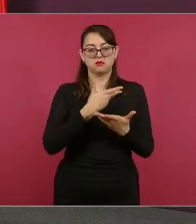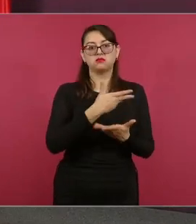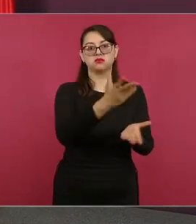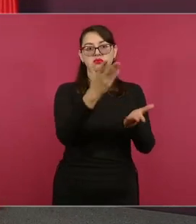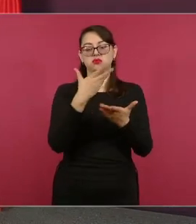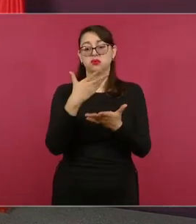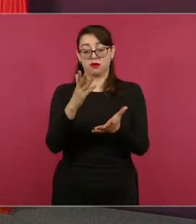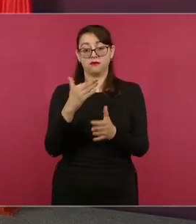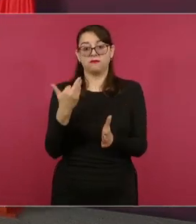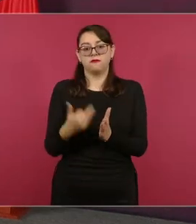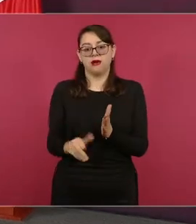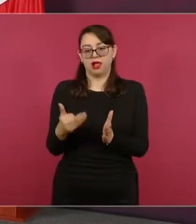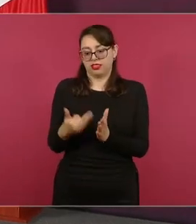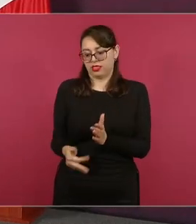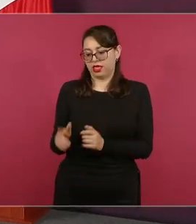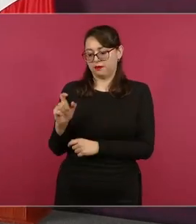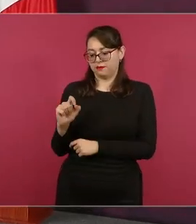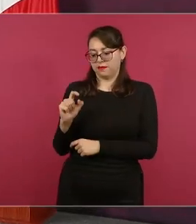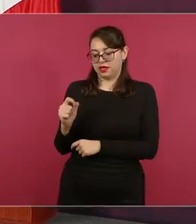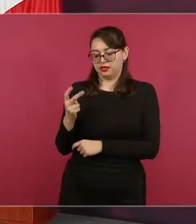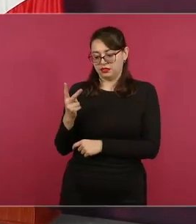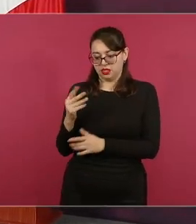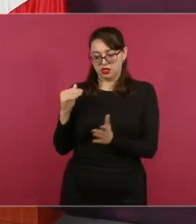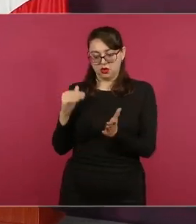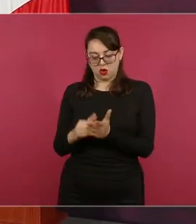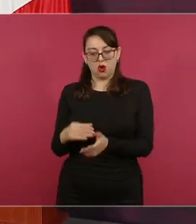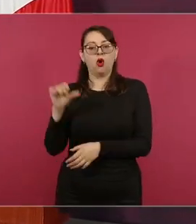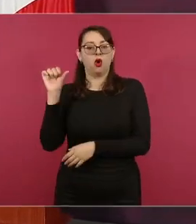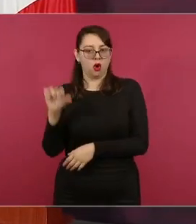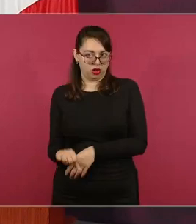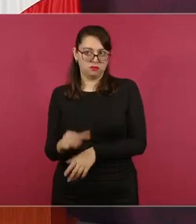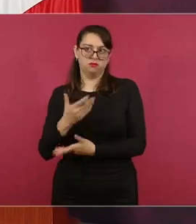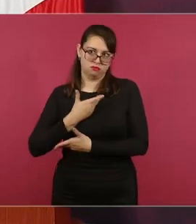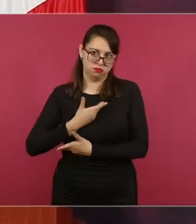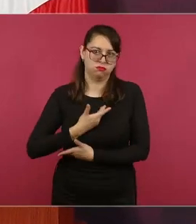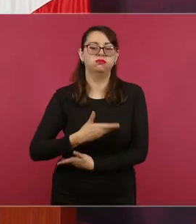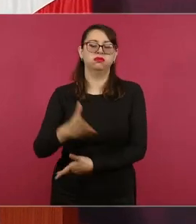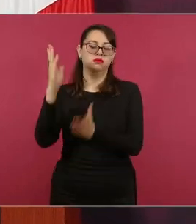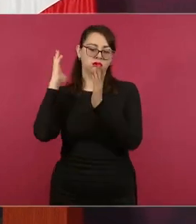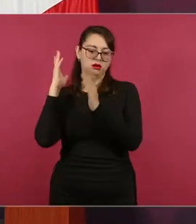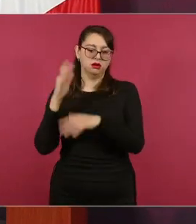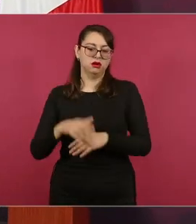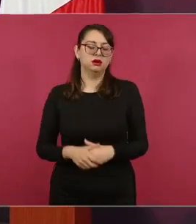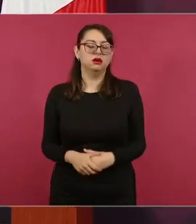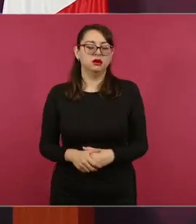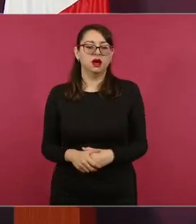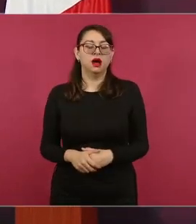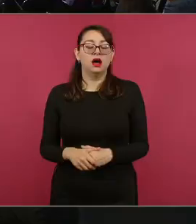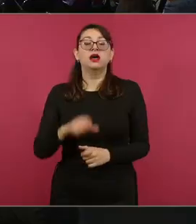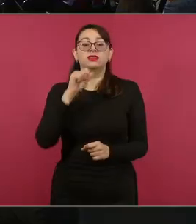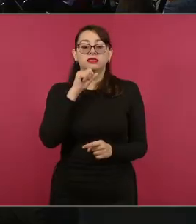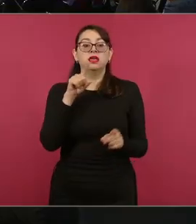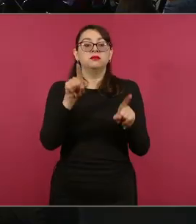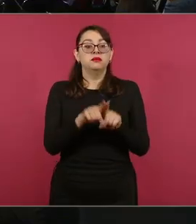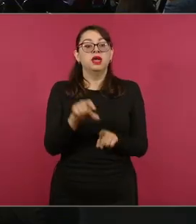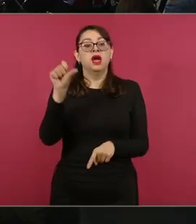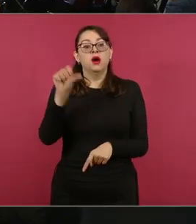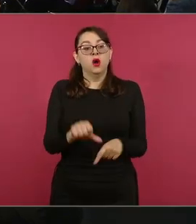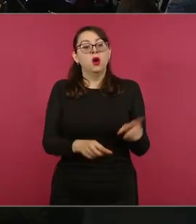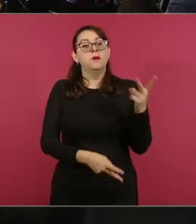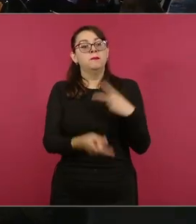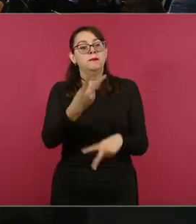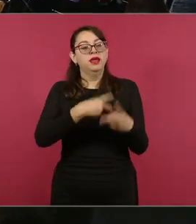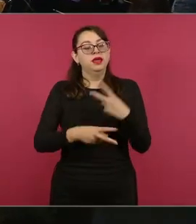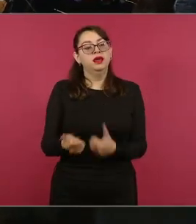los 22.264, las repartiremos el día de hoy. Hoy también vamos a recibir, ya vienen en